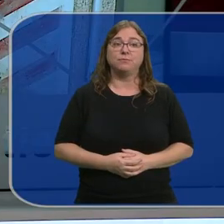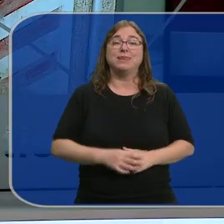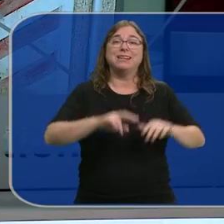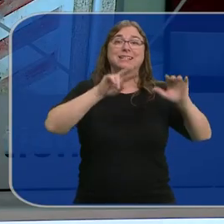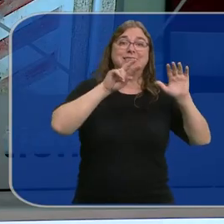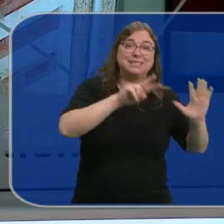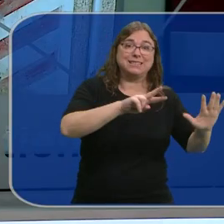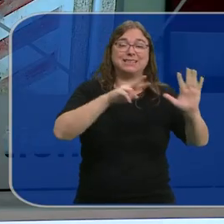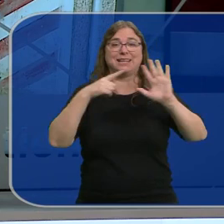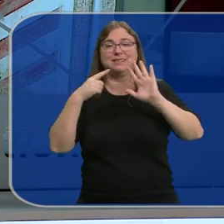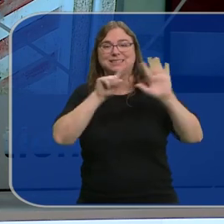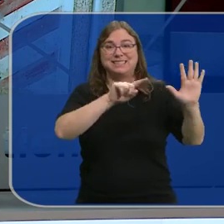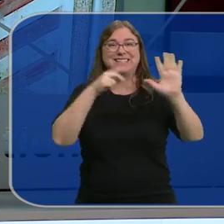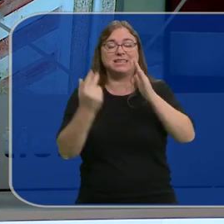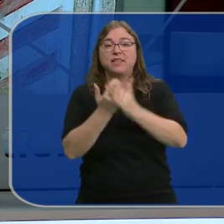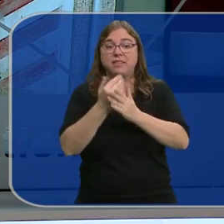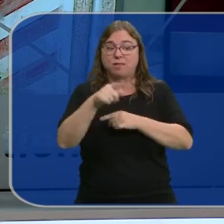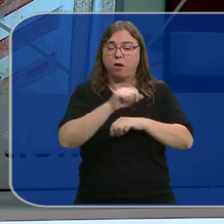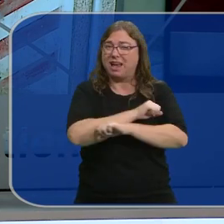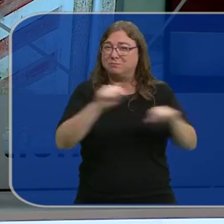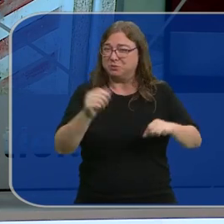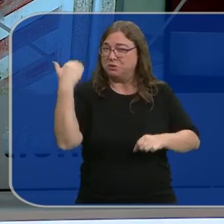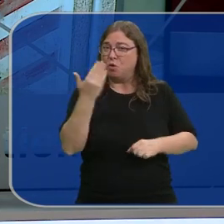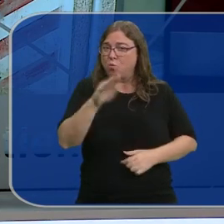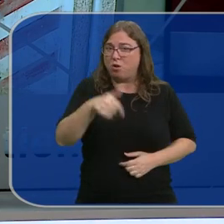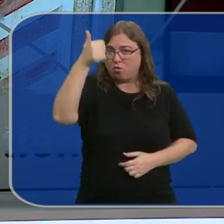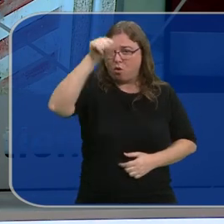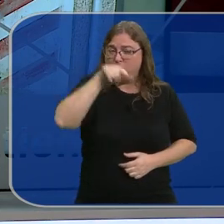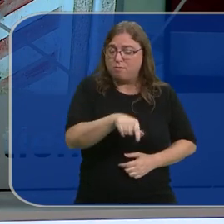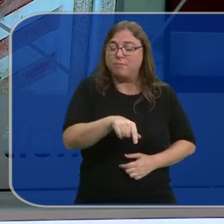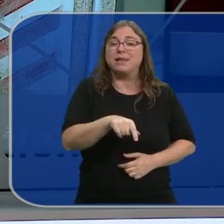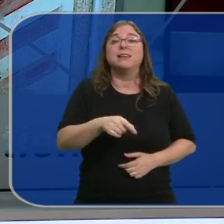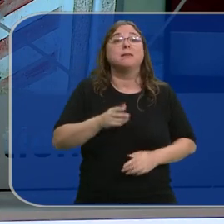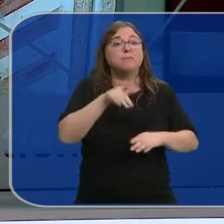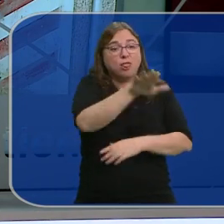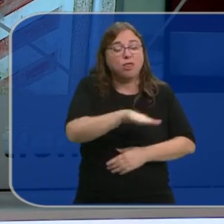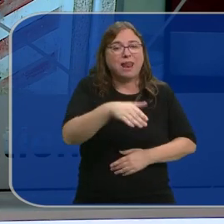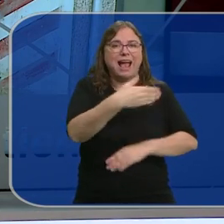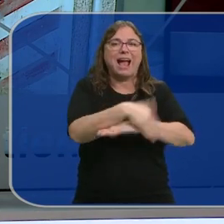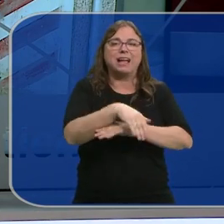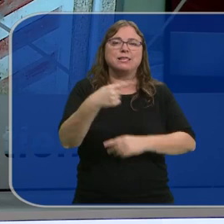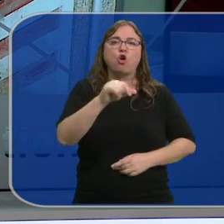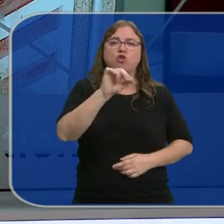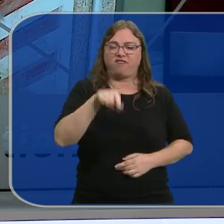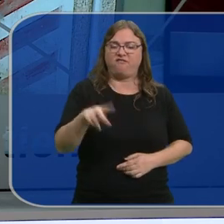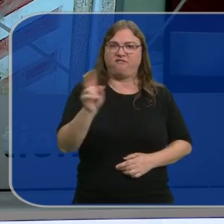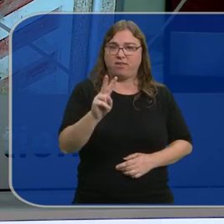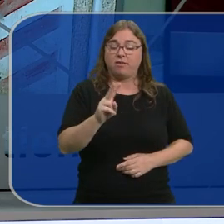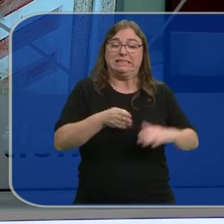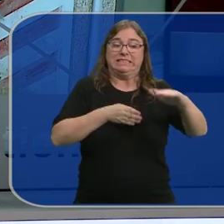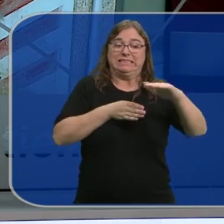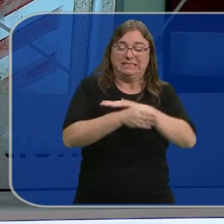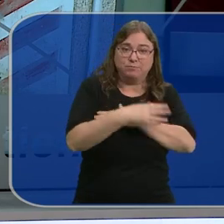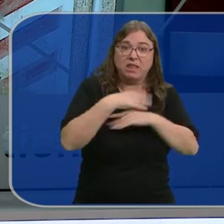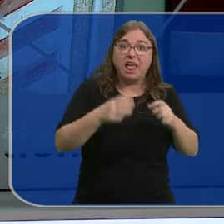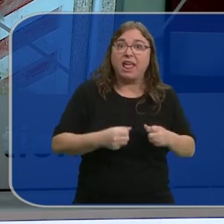77 días después de la explosión en la que murió una persona los vecinos de la calle Goya en Valladolid han podido pisar de nuevo su casa o lo que queda de ella. Acceder